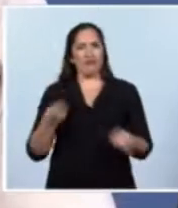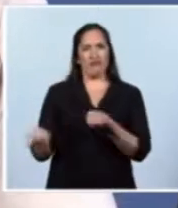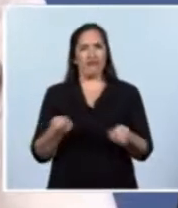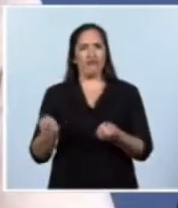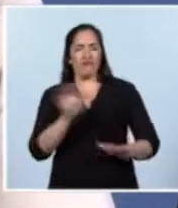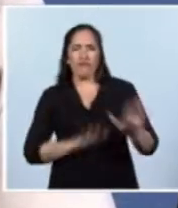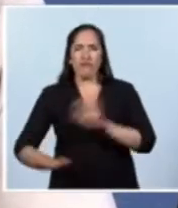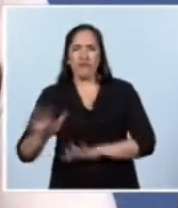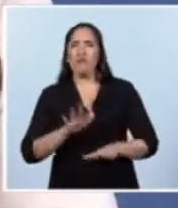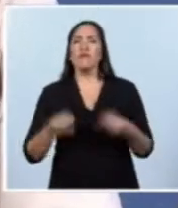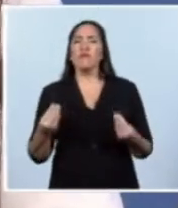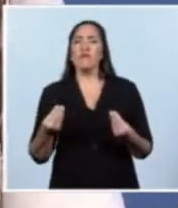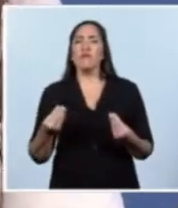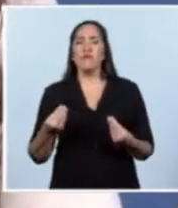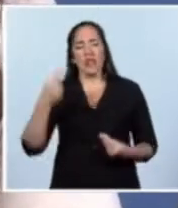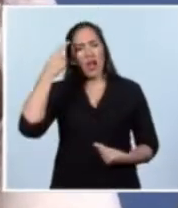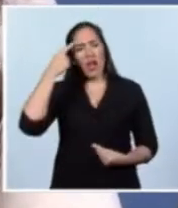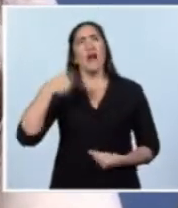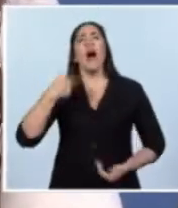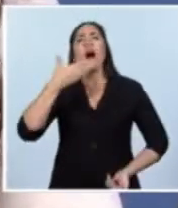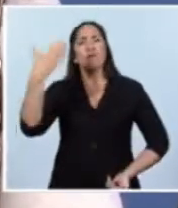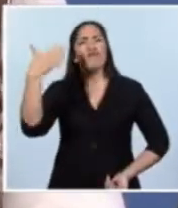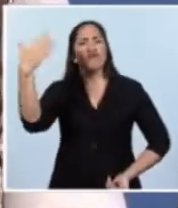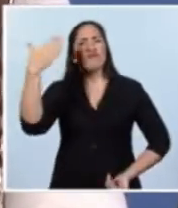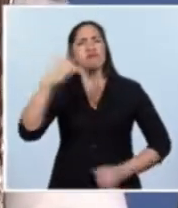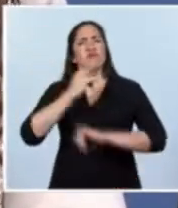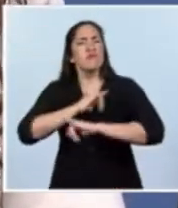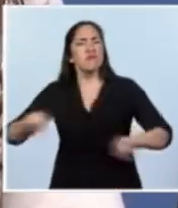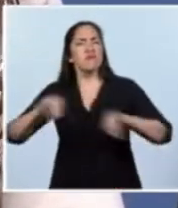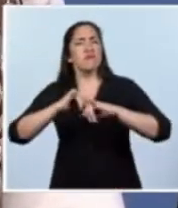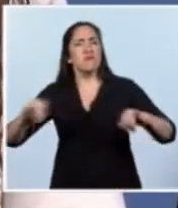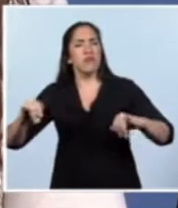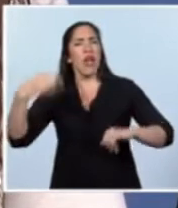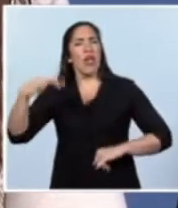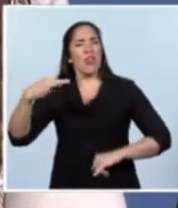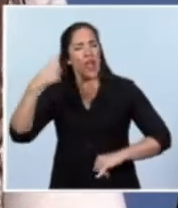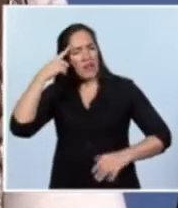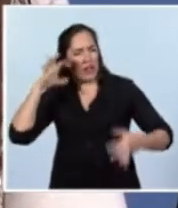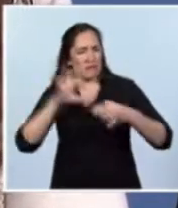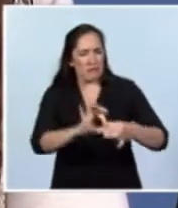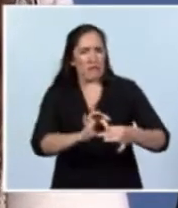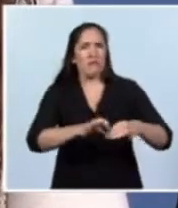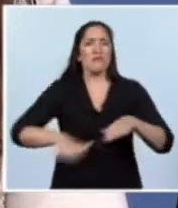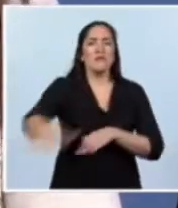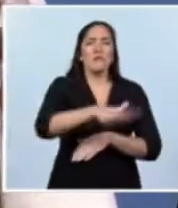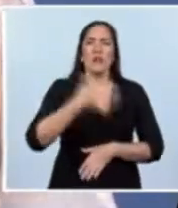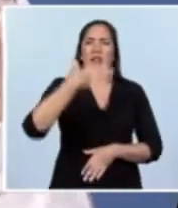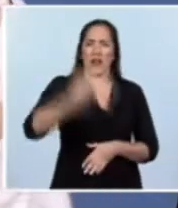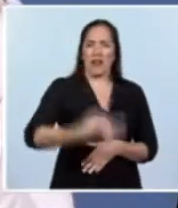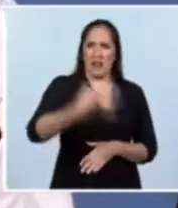sido bajar de los discursos y de las anunciaciones a los hechos y a las realidades.